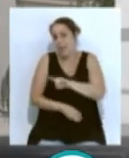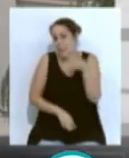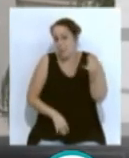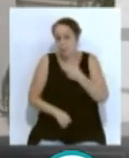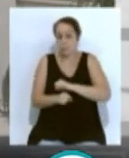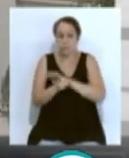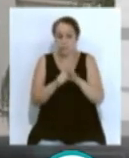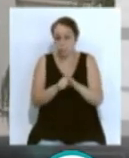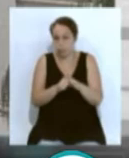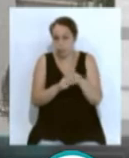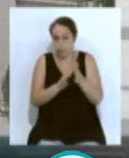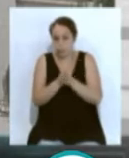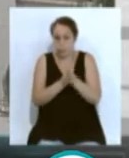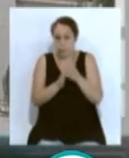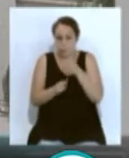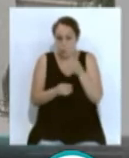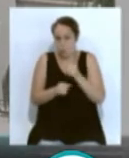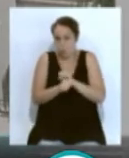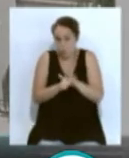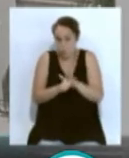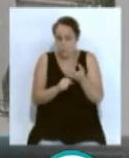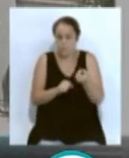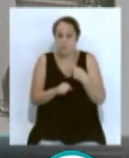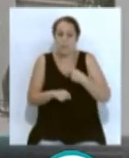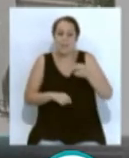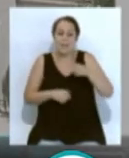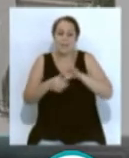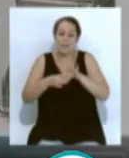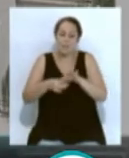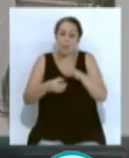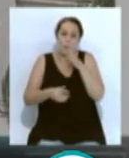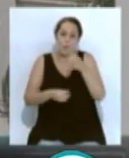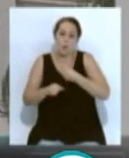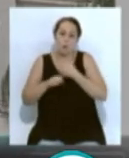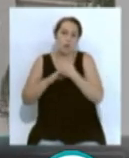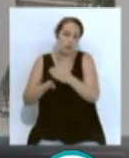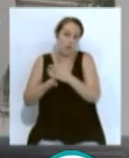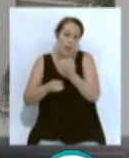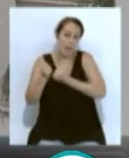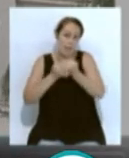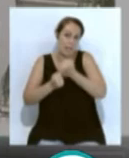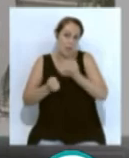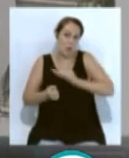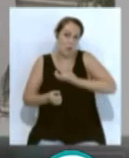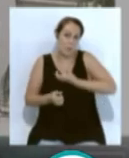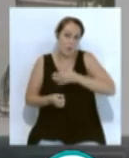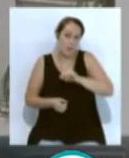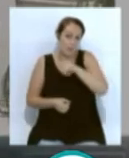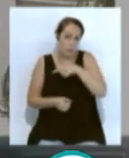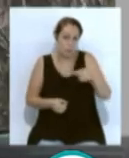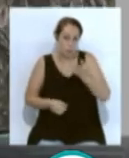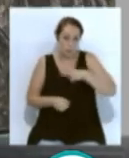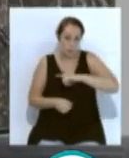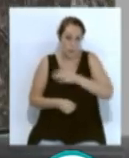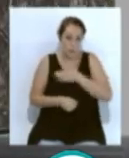estamos viviendo por la COVID-19 esté vinculada a los superávices del ayuntamiento. De igual manera pedimos participar en el reparto de